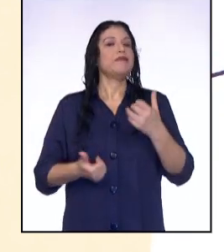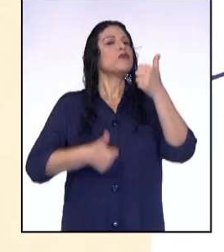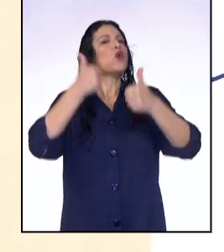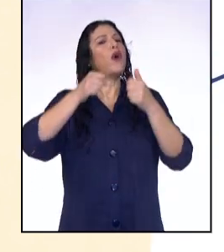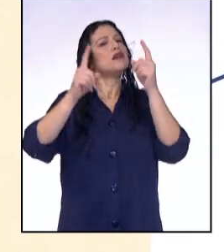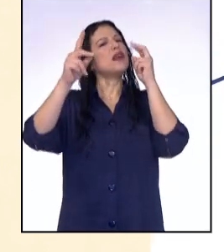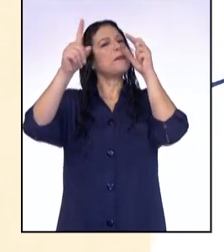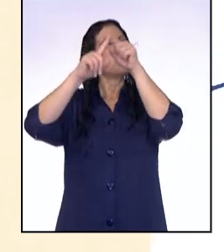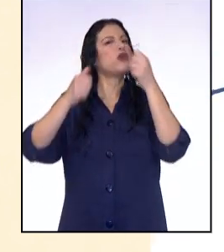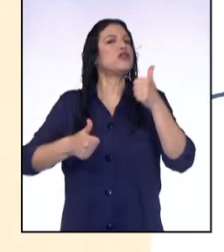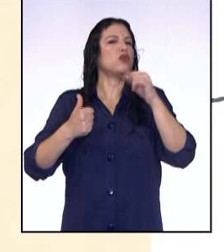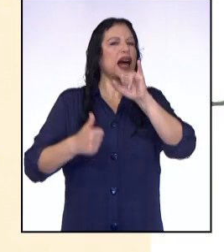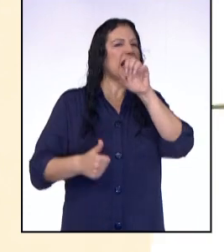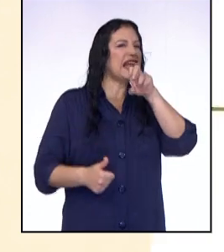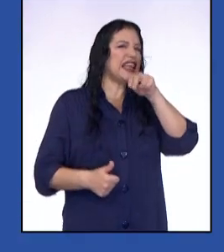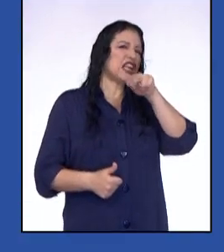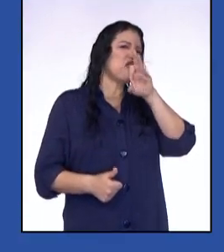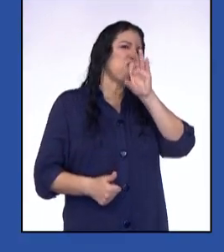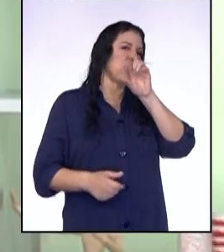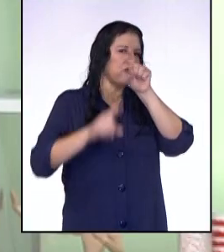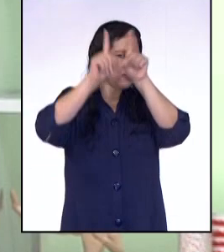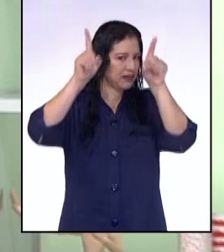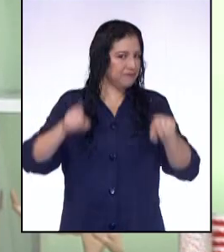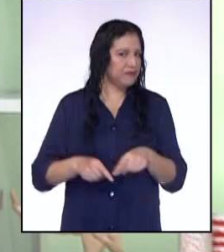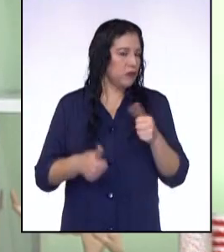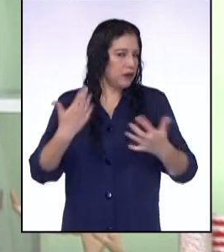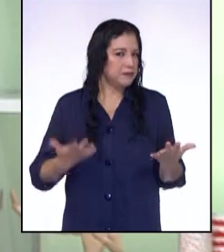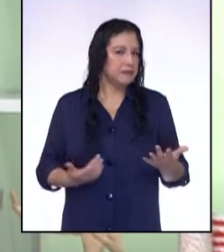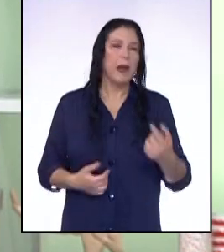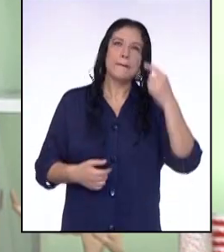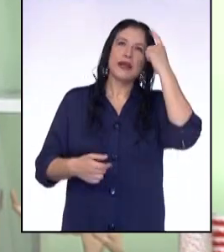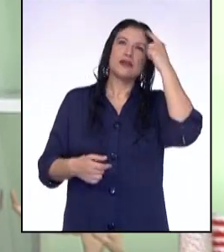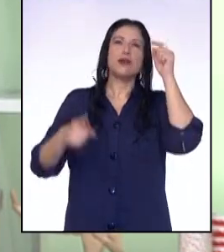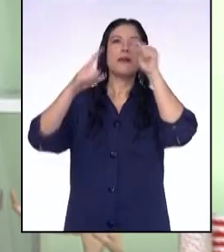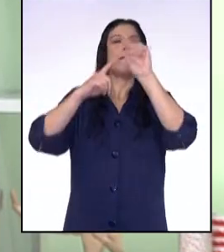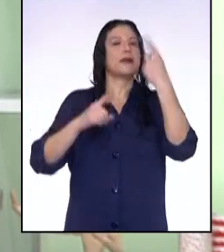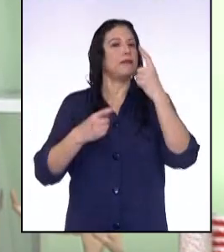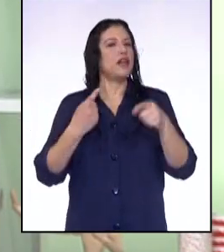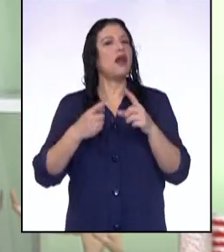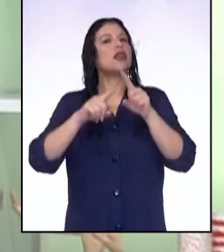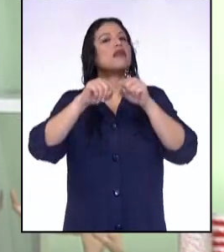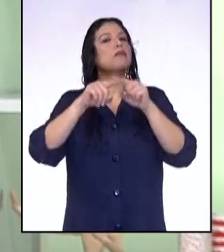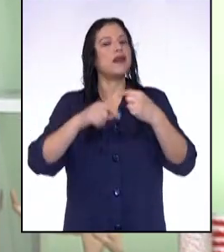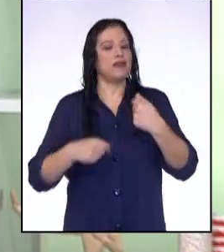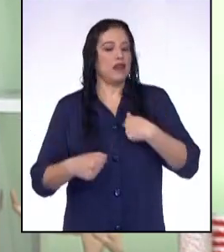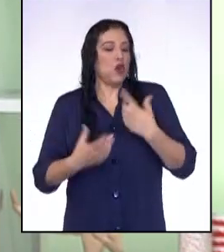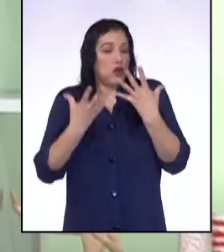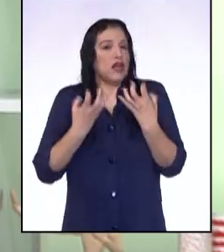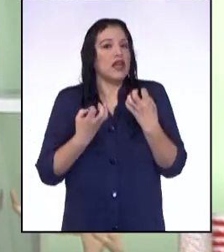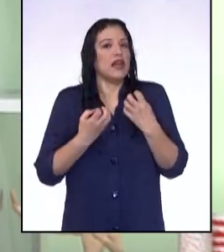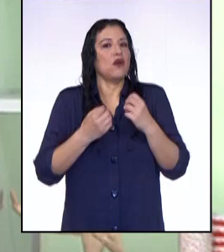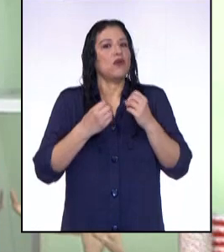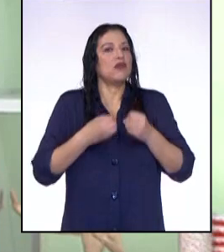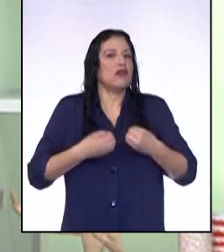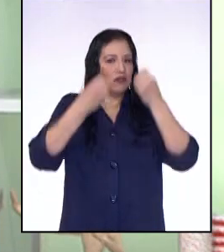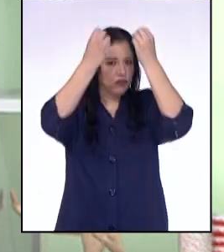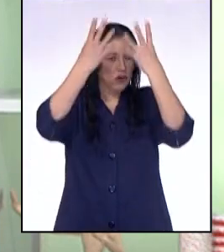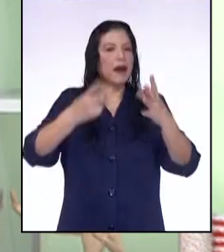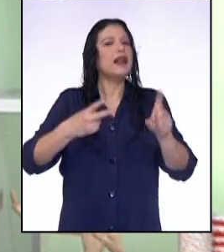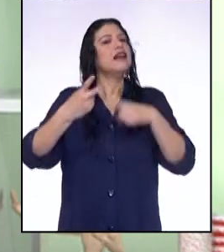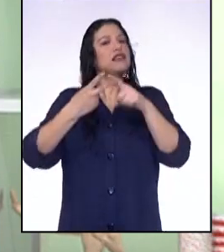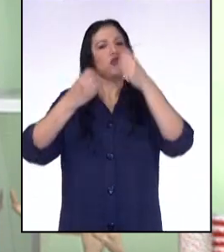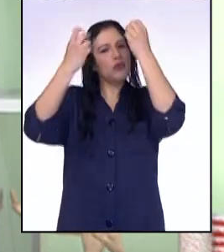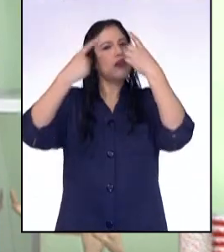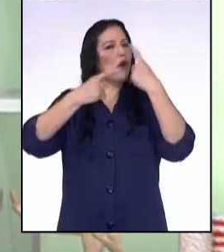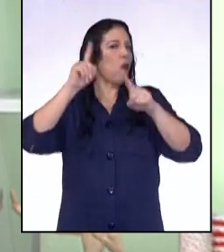es el propósito de una infografía? En primer lugar, depende de lo que desees transmitir. Luego será informarnos sobre